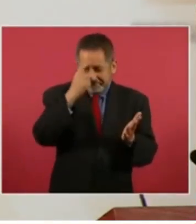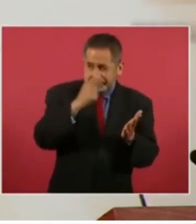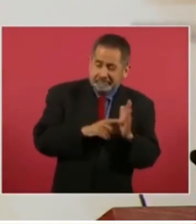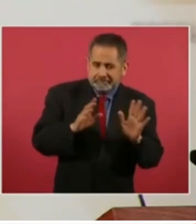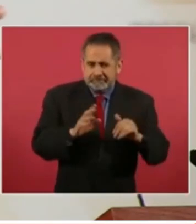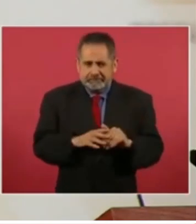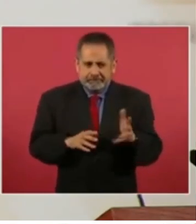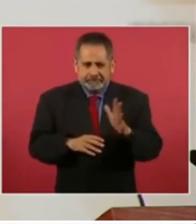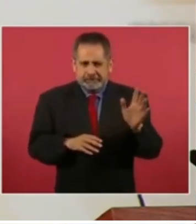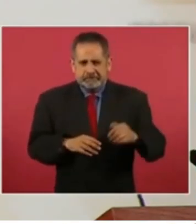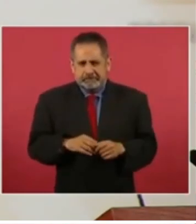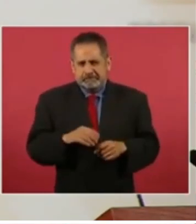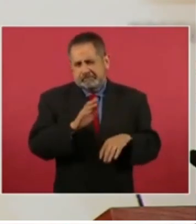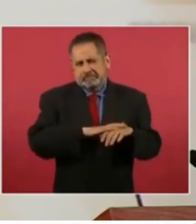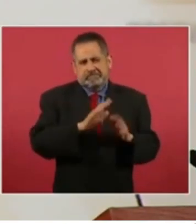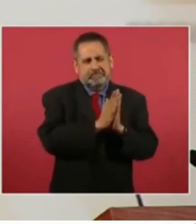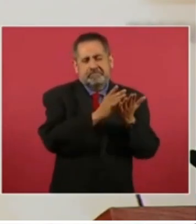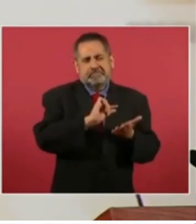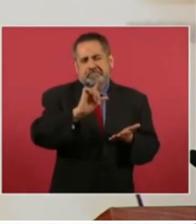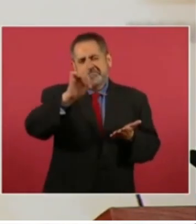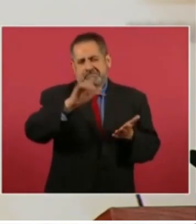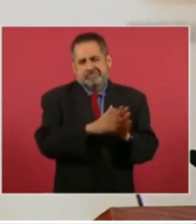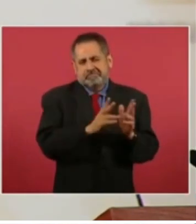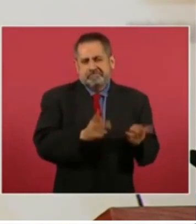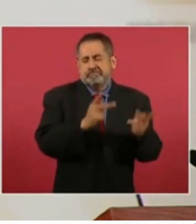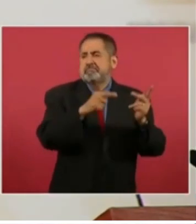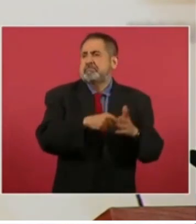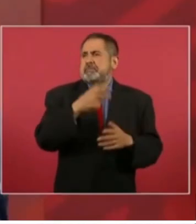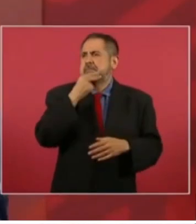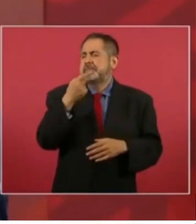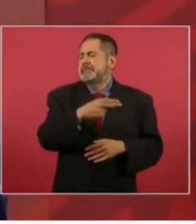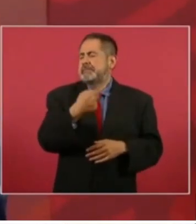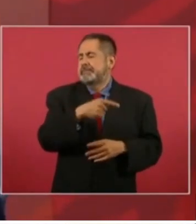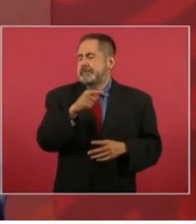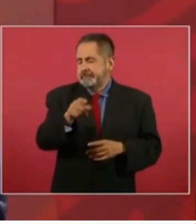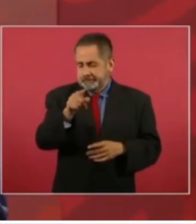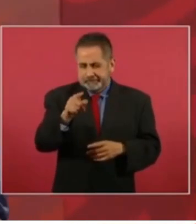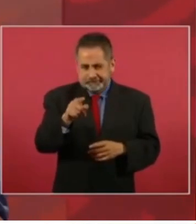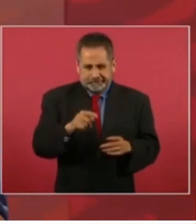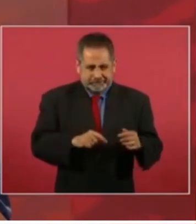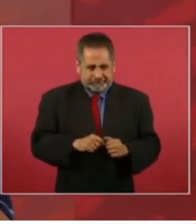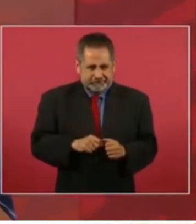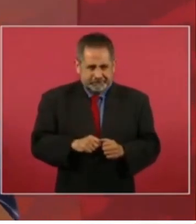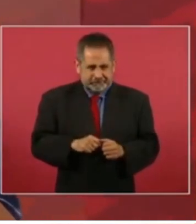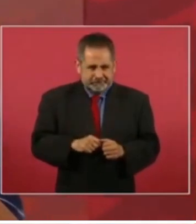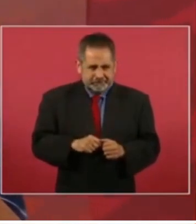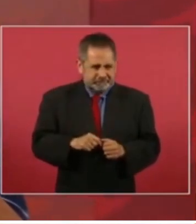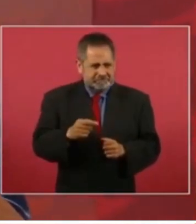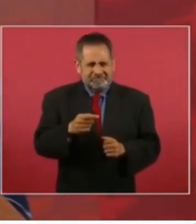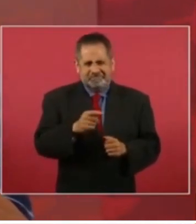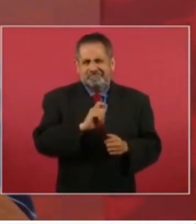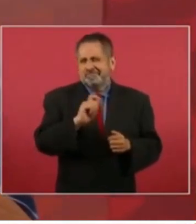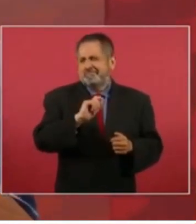pues por ahí de los más que más libros vende. Este de un bestseller